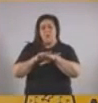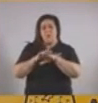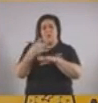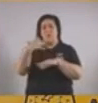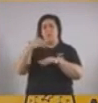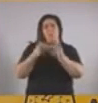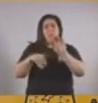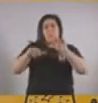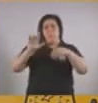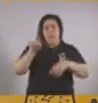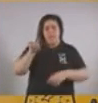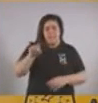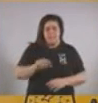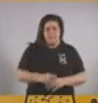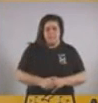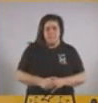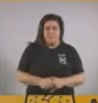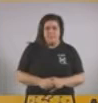encuentros sociales.